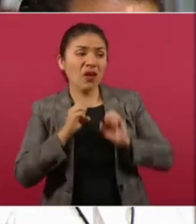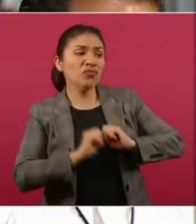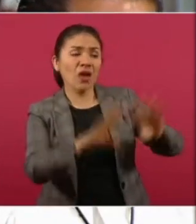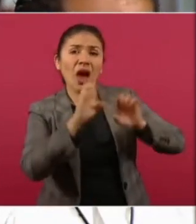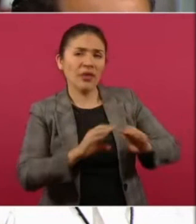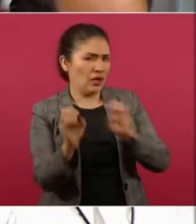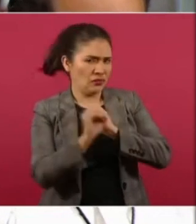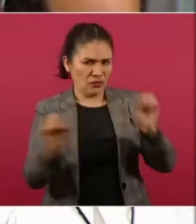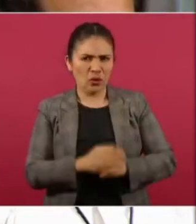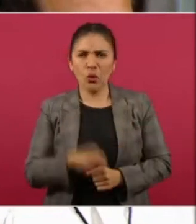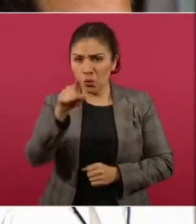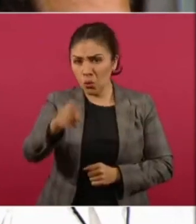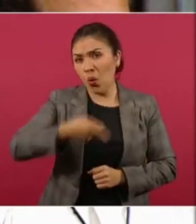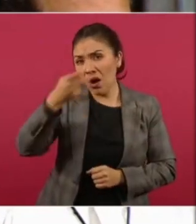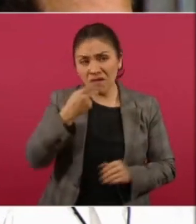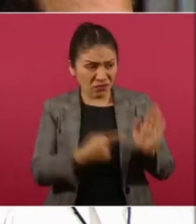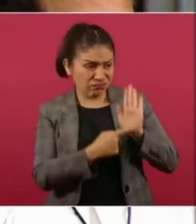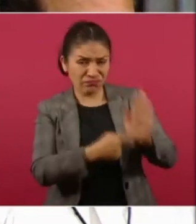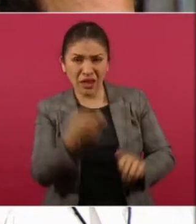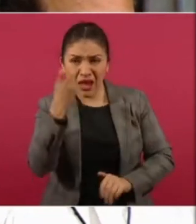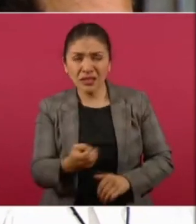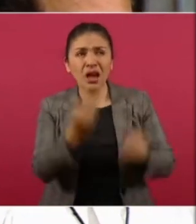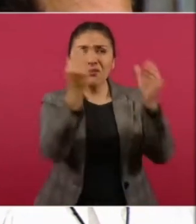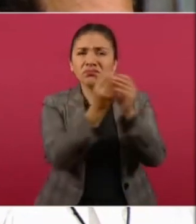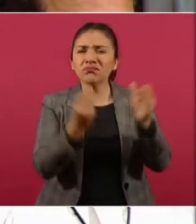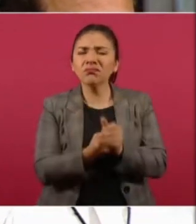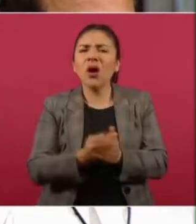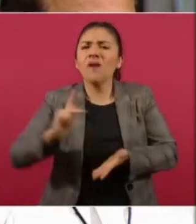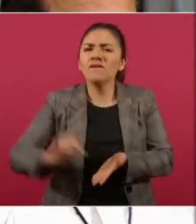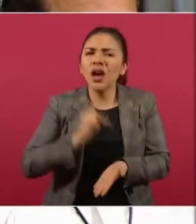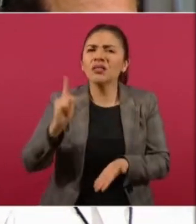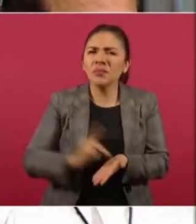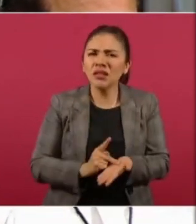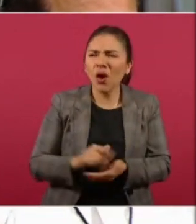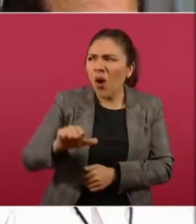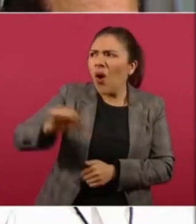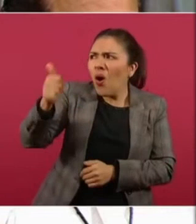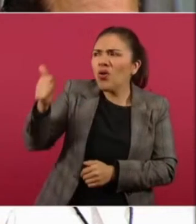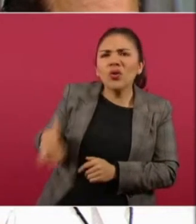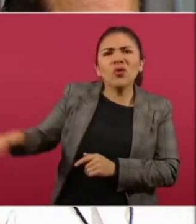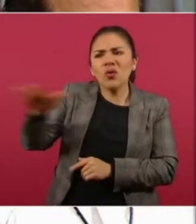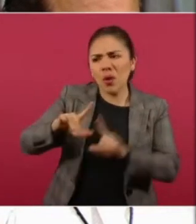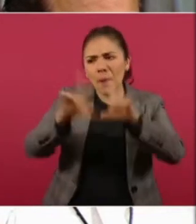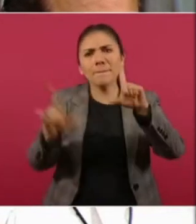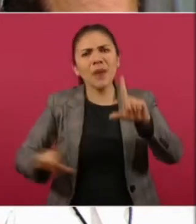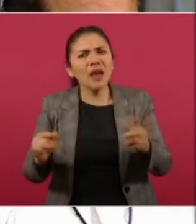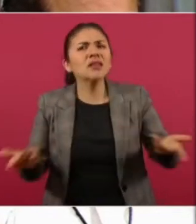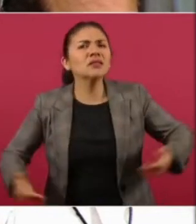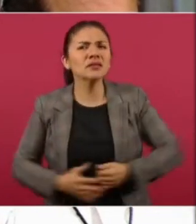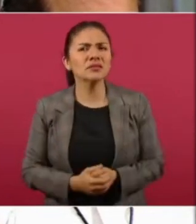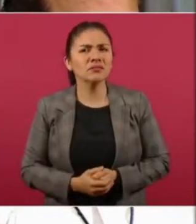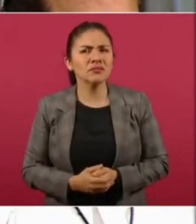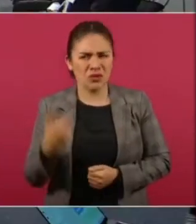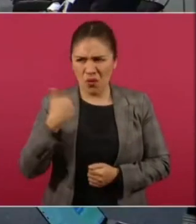usted está presentando en impunidad cero casos repetidos. ¿Y el resto del país, presidente? Yo le